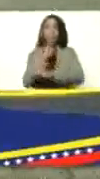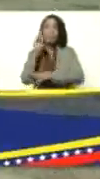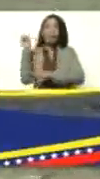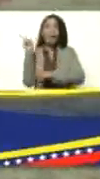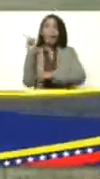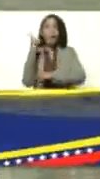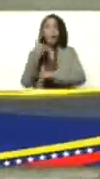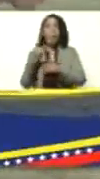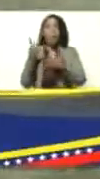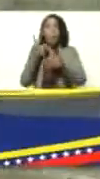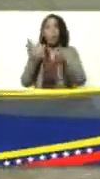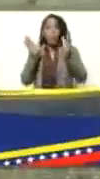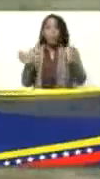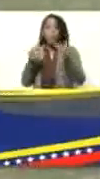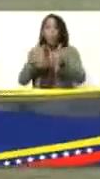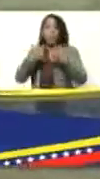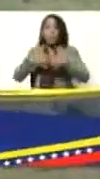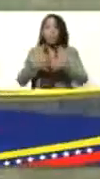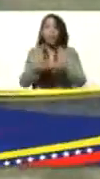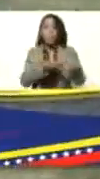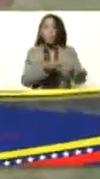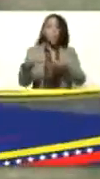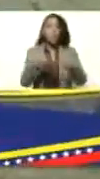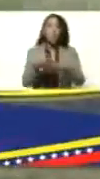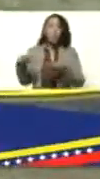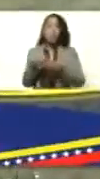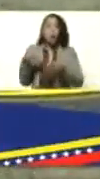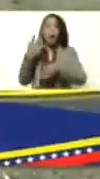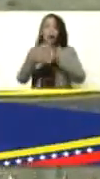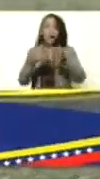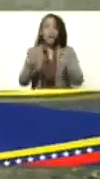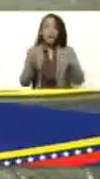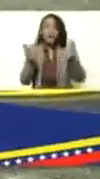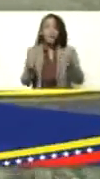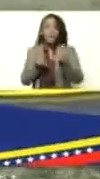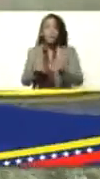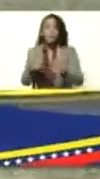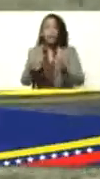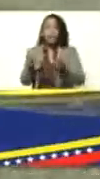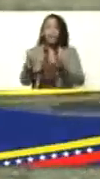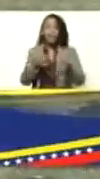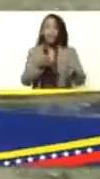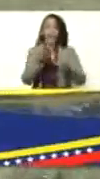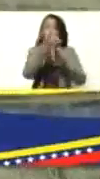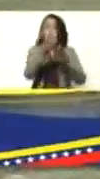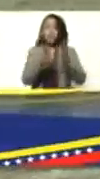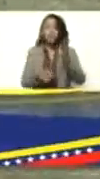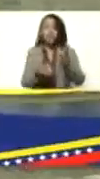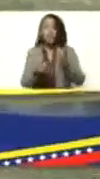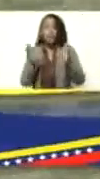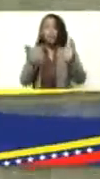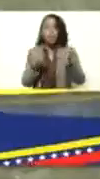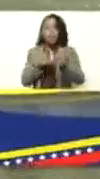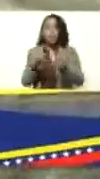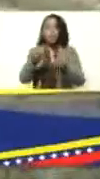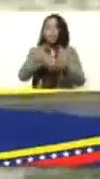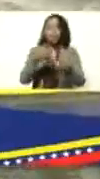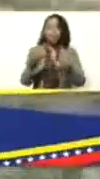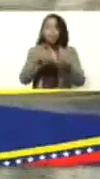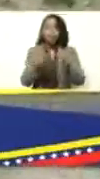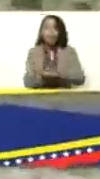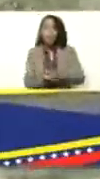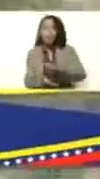empaquetadora todo aquí lo que se produzca vamos al proceso de clasificación y empaquetado para poder